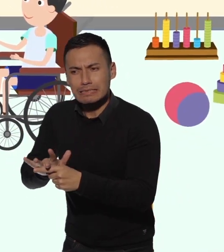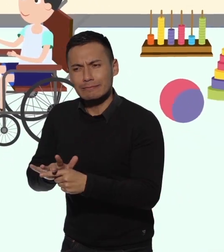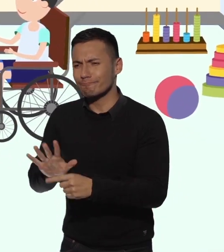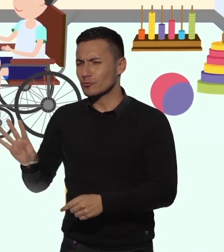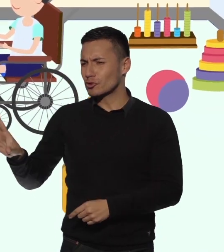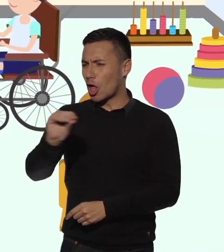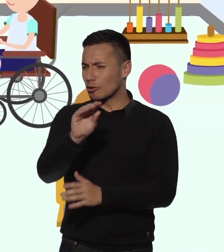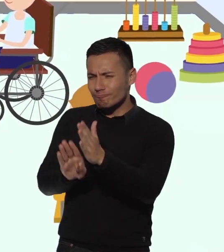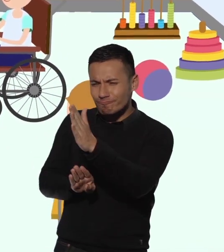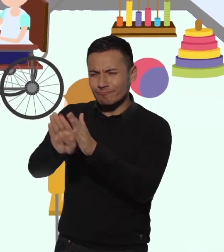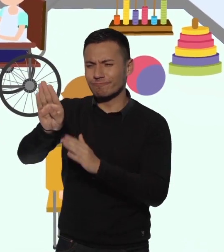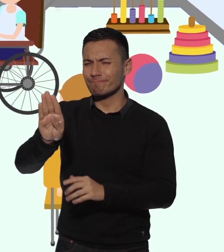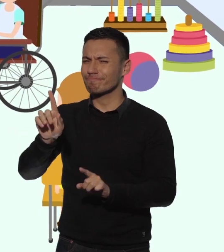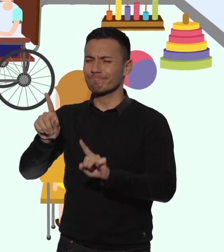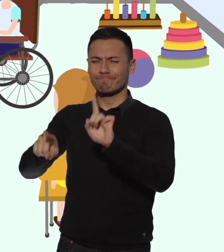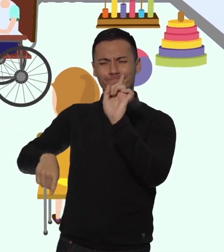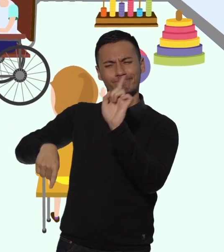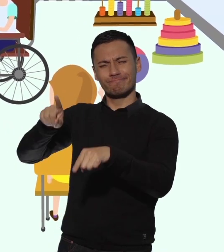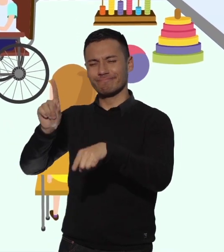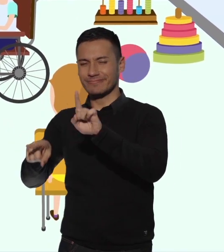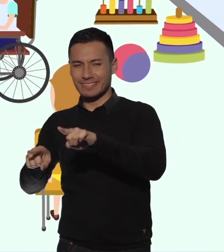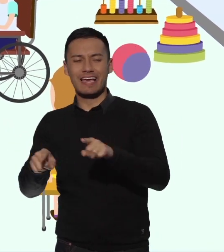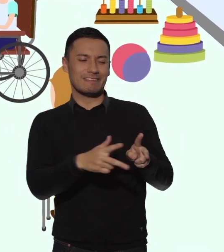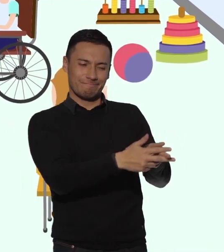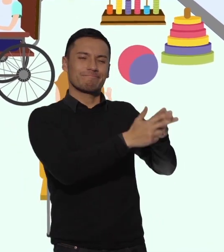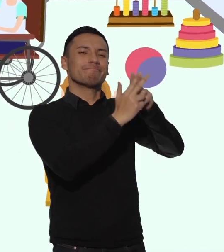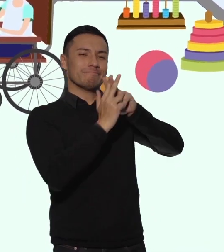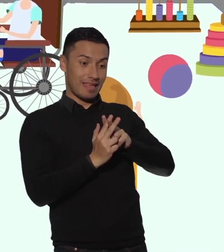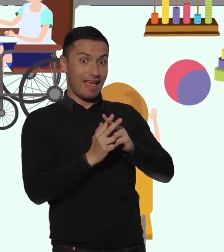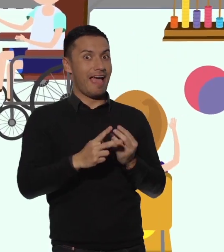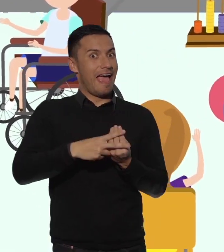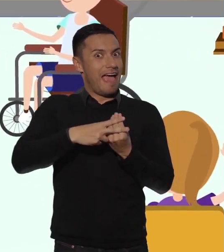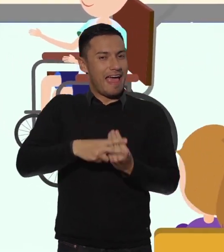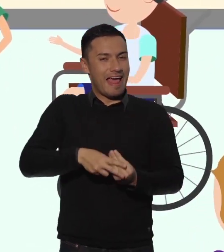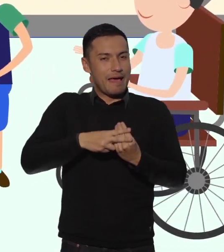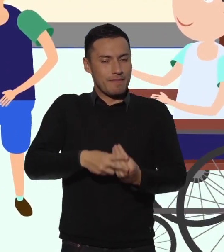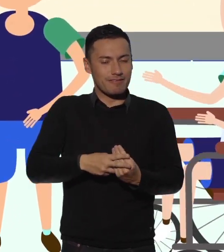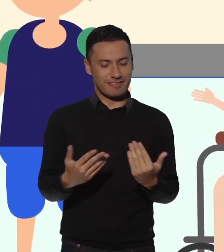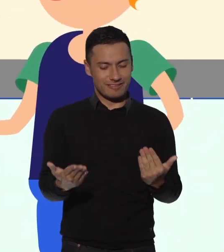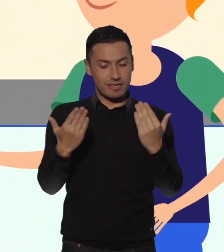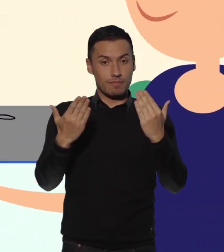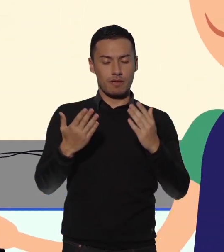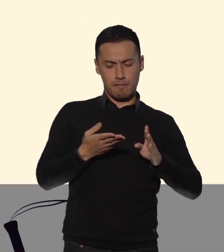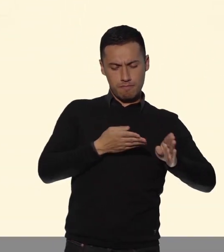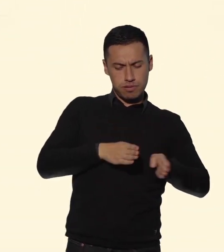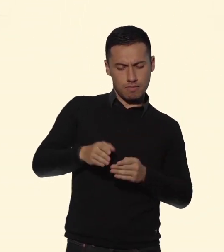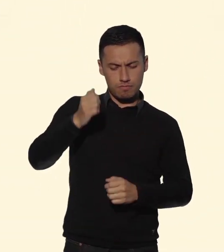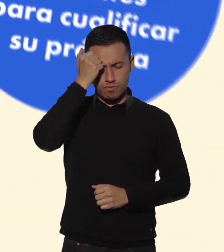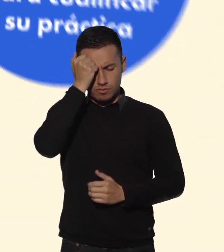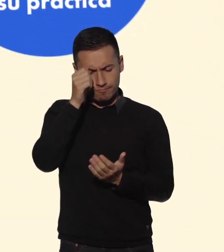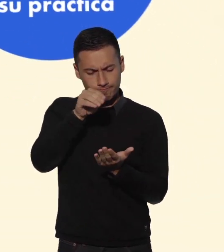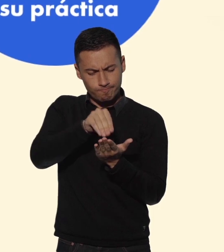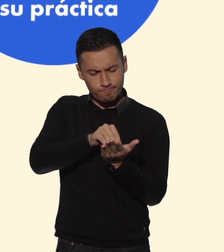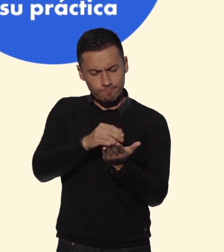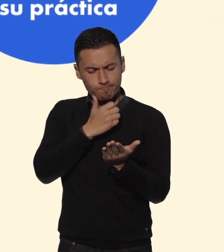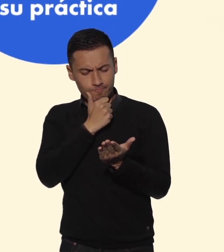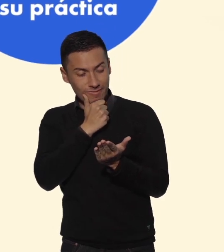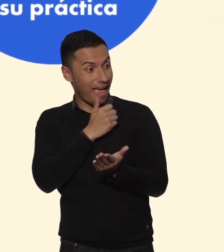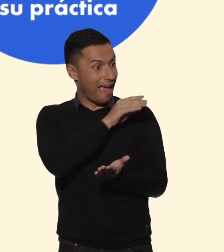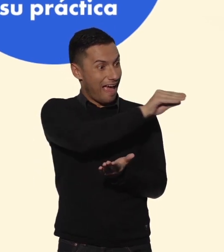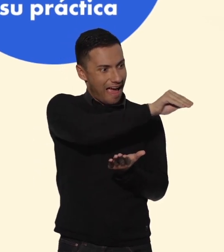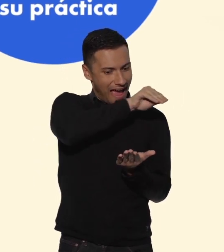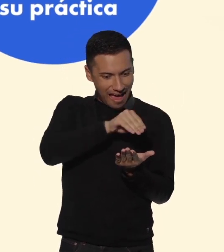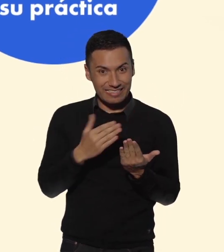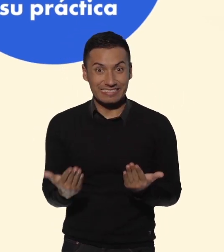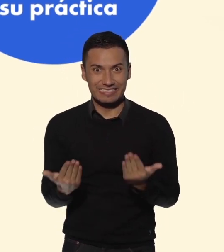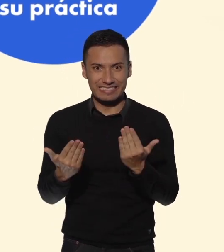estudiantes puedan desarrollarse plenamente en el ámbito escolar. El PIAR es una herramienta de apoyo para la planeación pedagógica que realizan